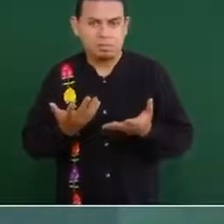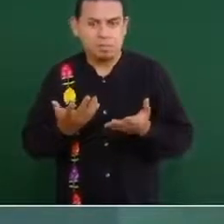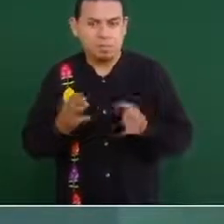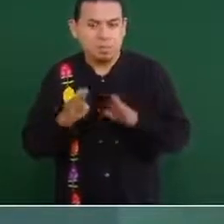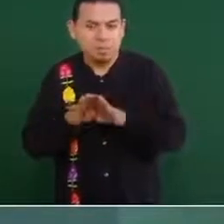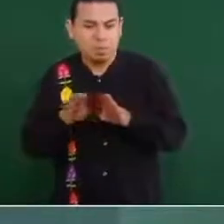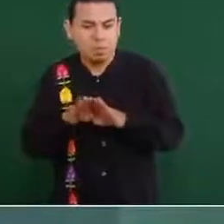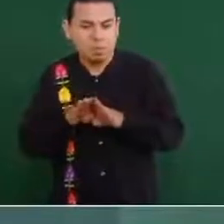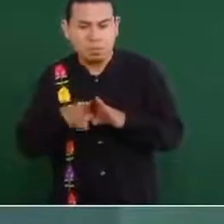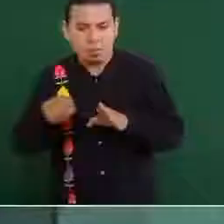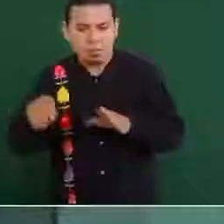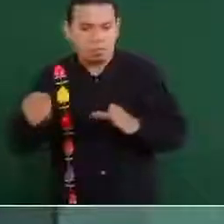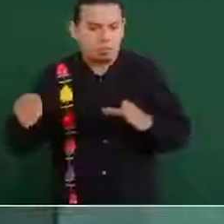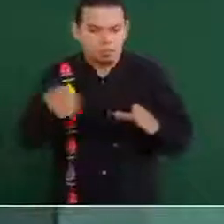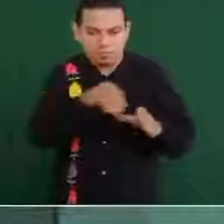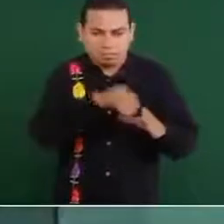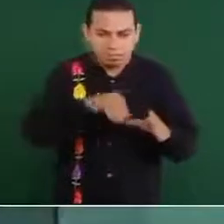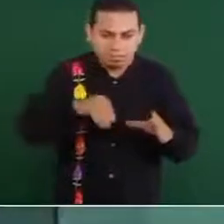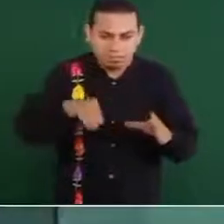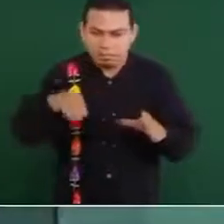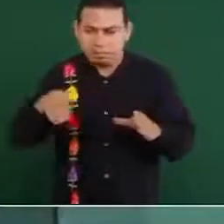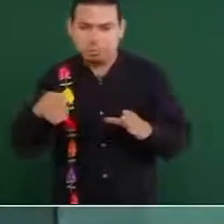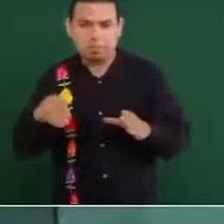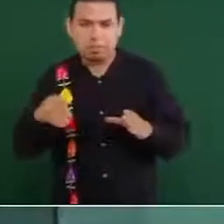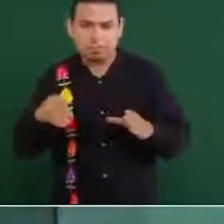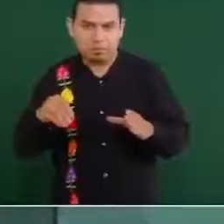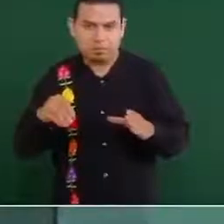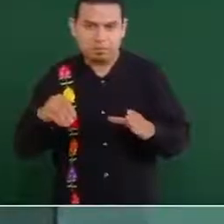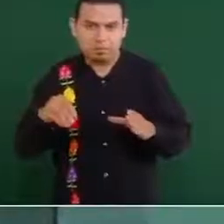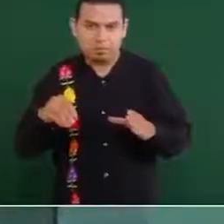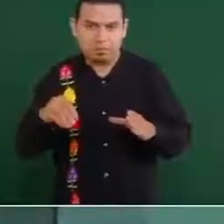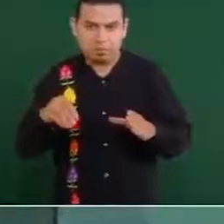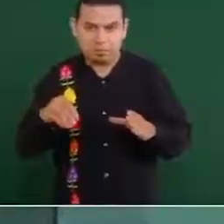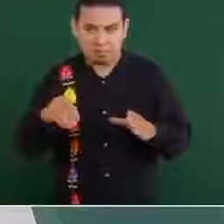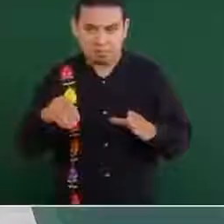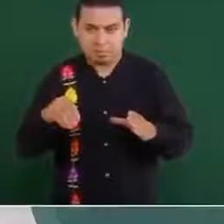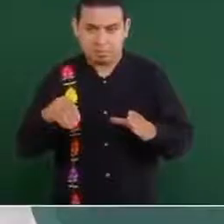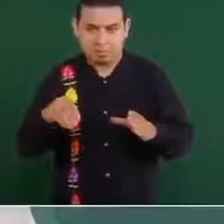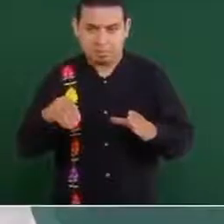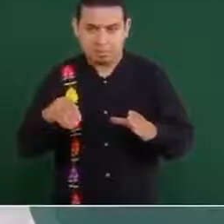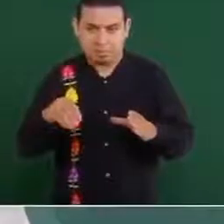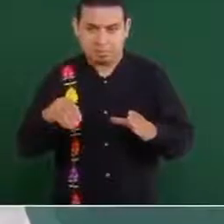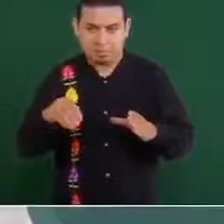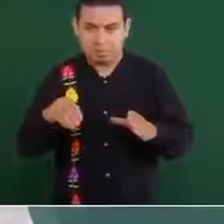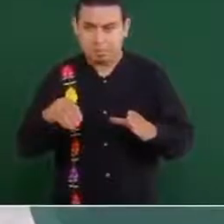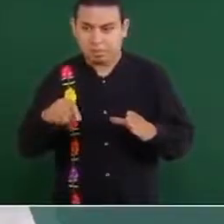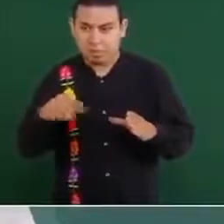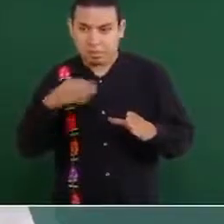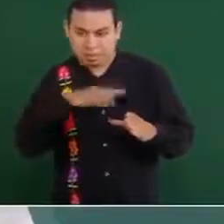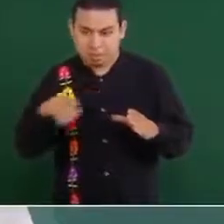resucite la antigua Policía Federal